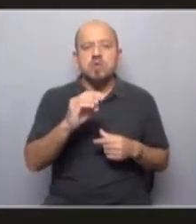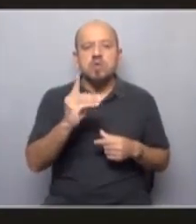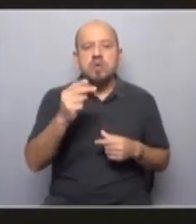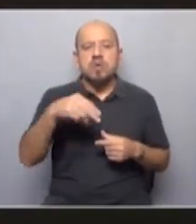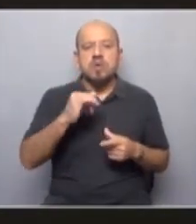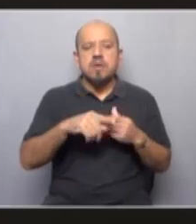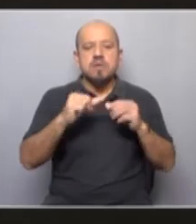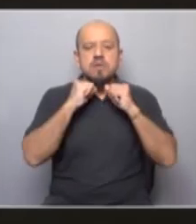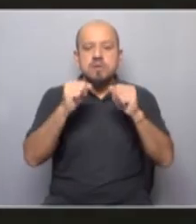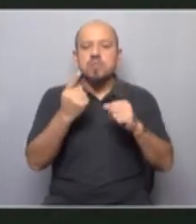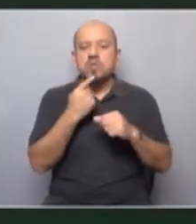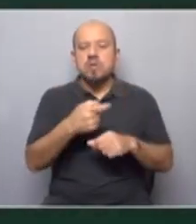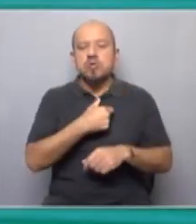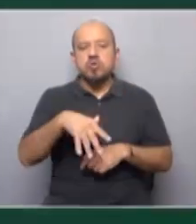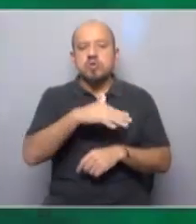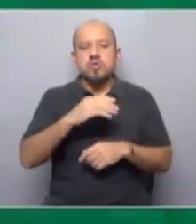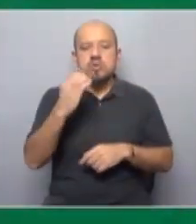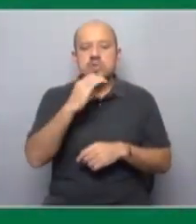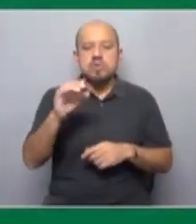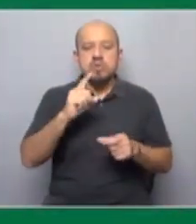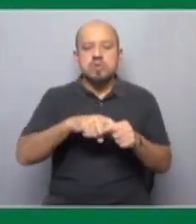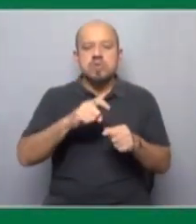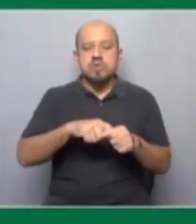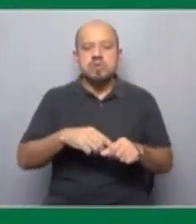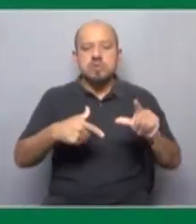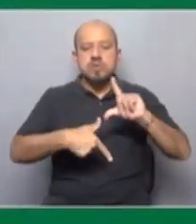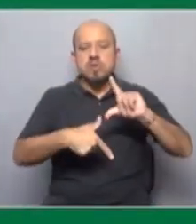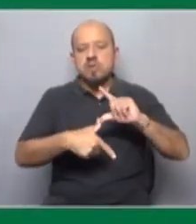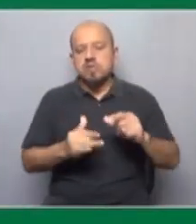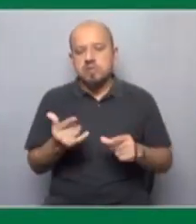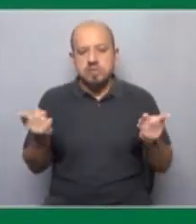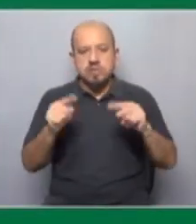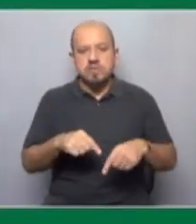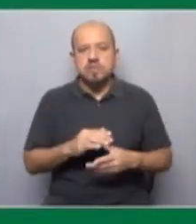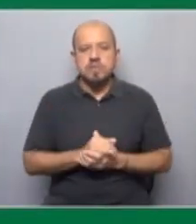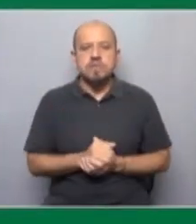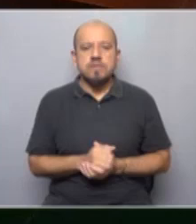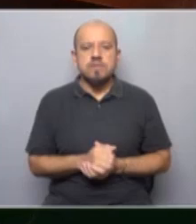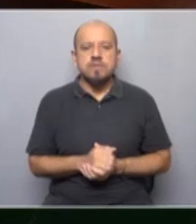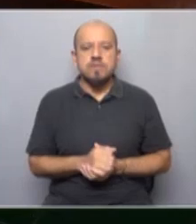es Secretaria de Políticas Sociales de la Confederación Sindical de las Américas así que bueno ya venimos en unos minutitos